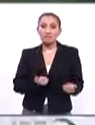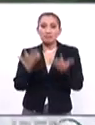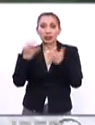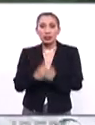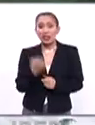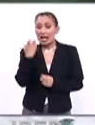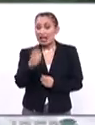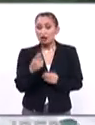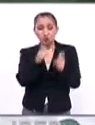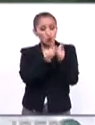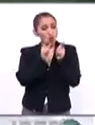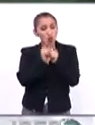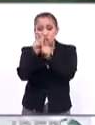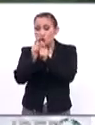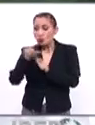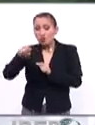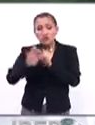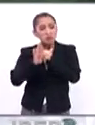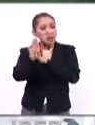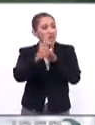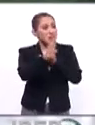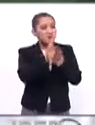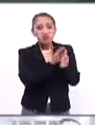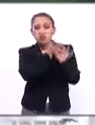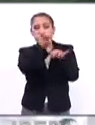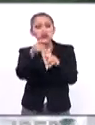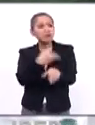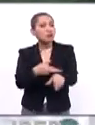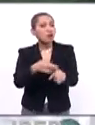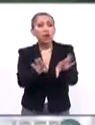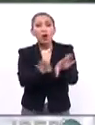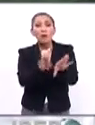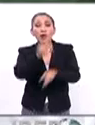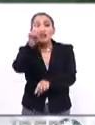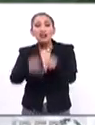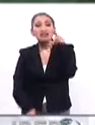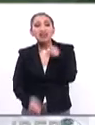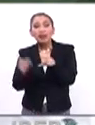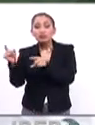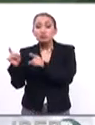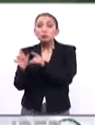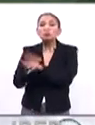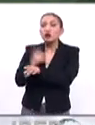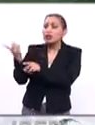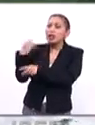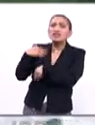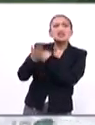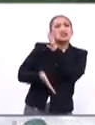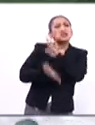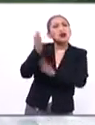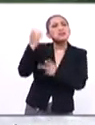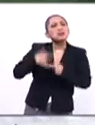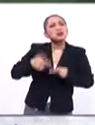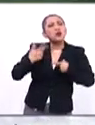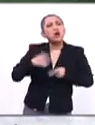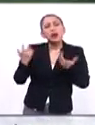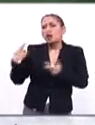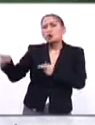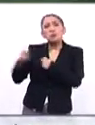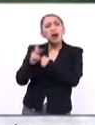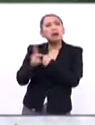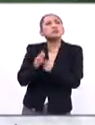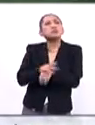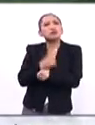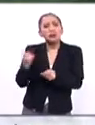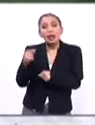Estos movimientos migratorios solo se resuelven eliminando las causas que obligan a los ciudadanos a salir de sus